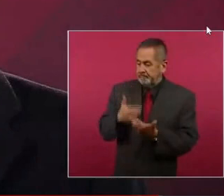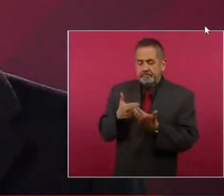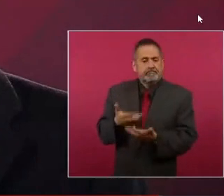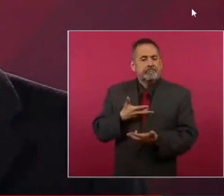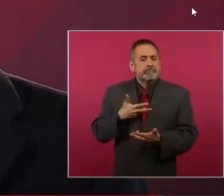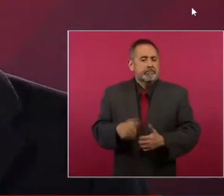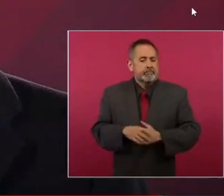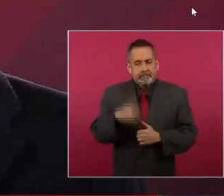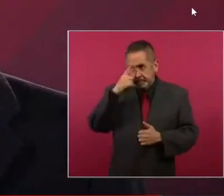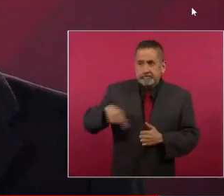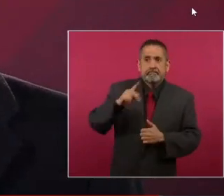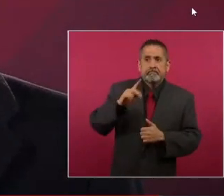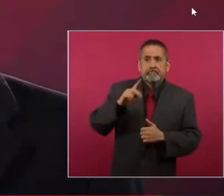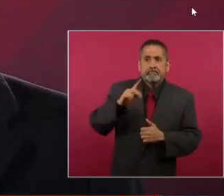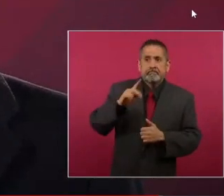del país